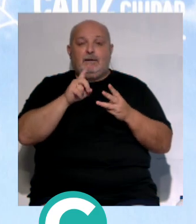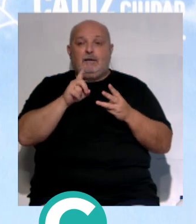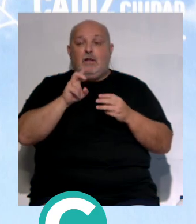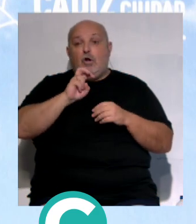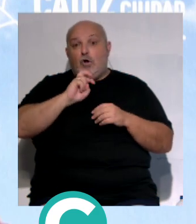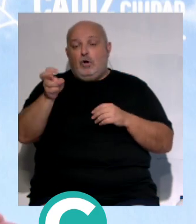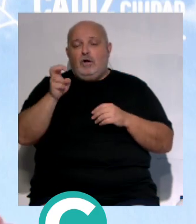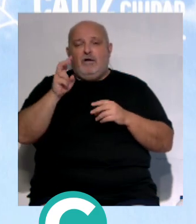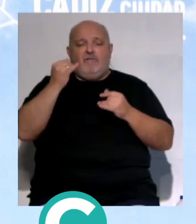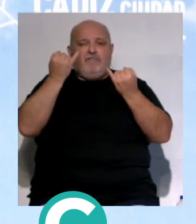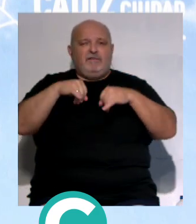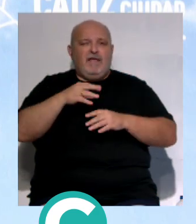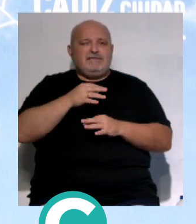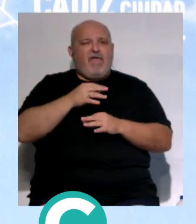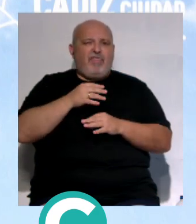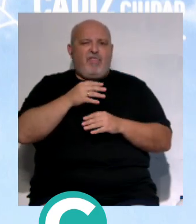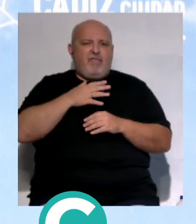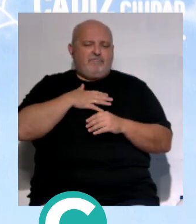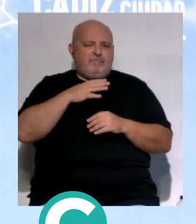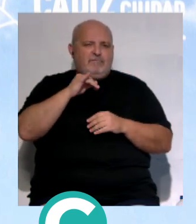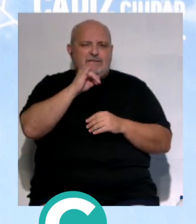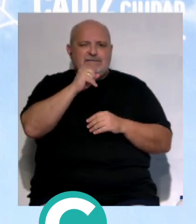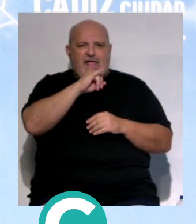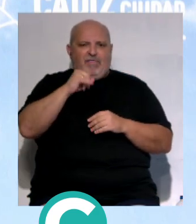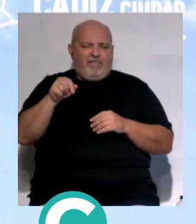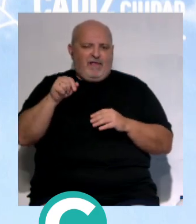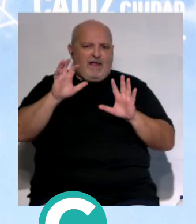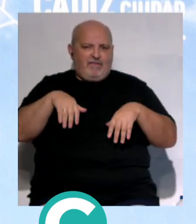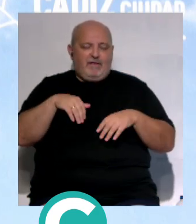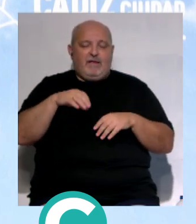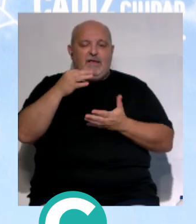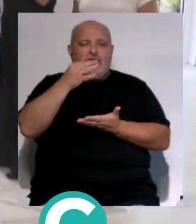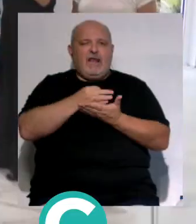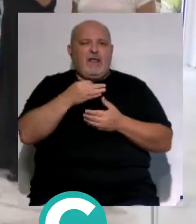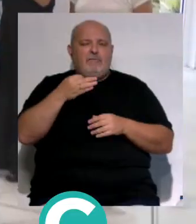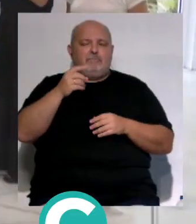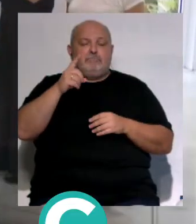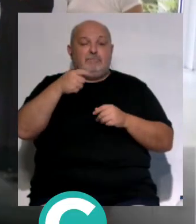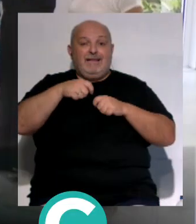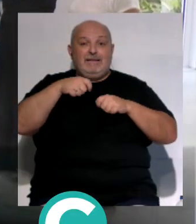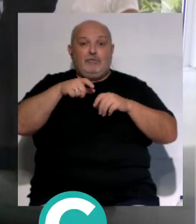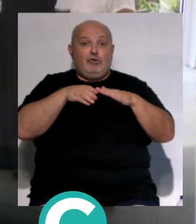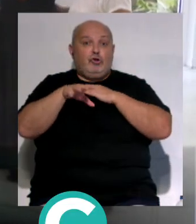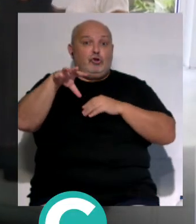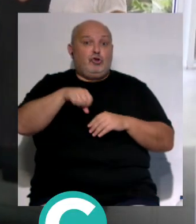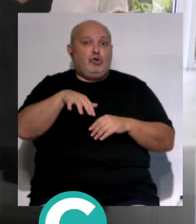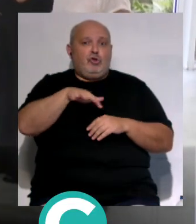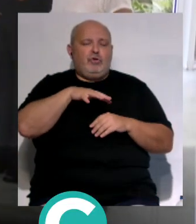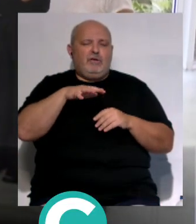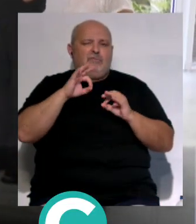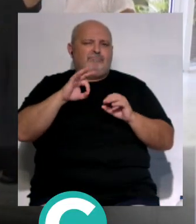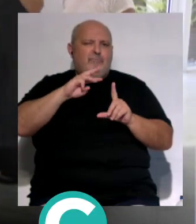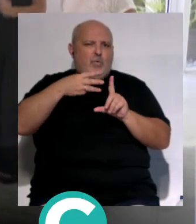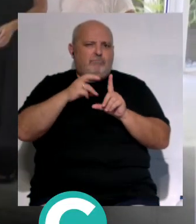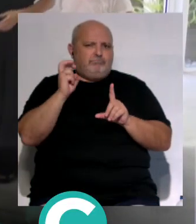vamos a tener el Festival de Jazz Cádiz al final de mes y Isla de Blues. Las entradas podrán adquirirse en los canales